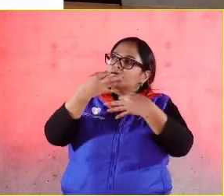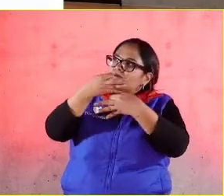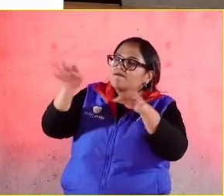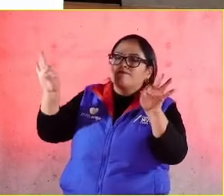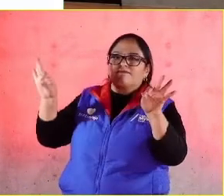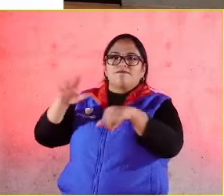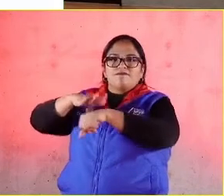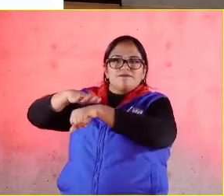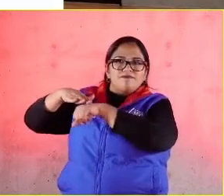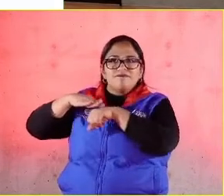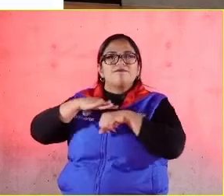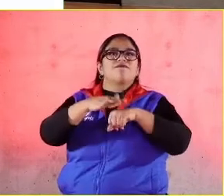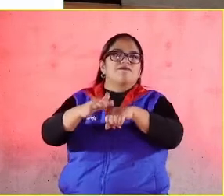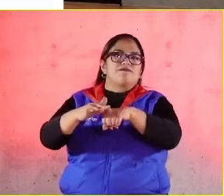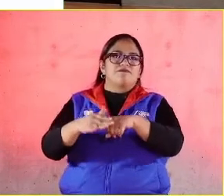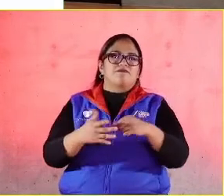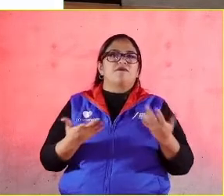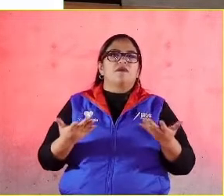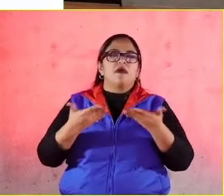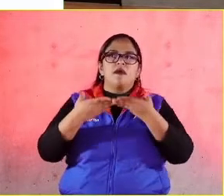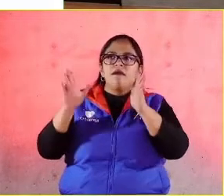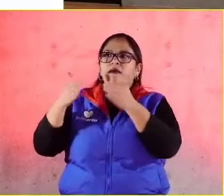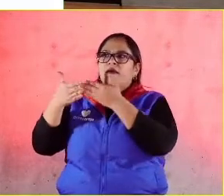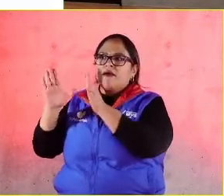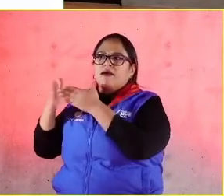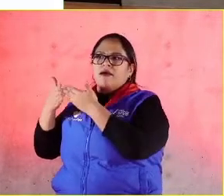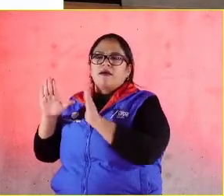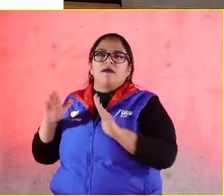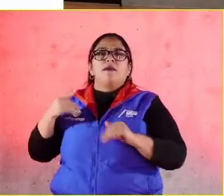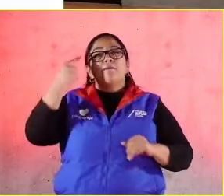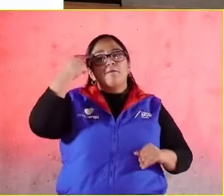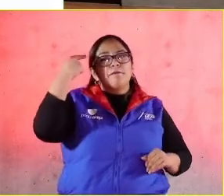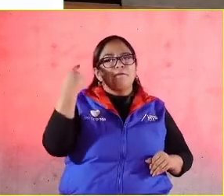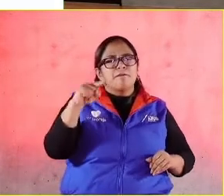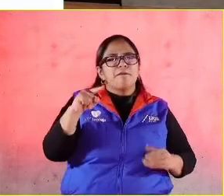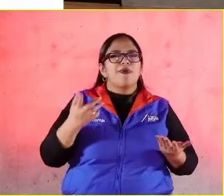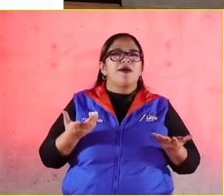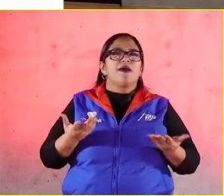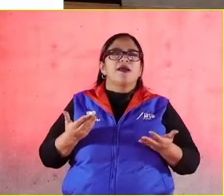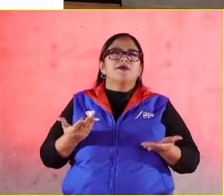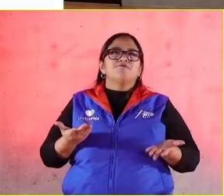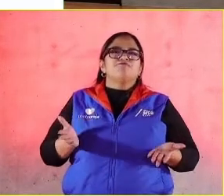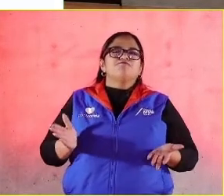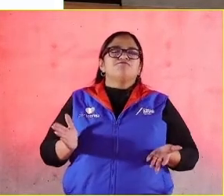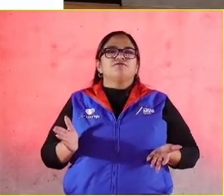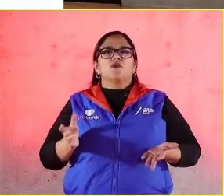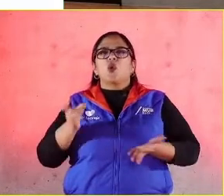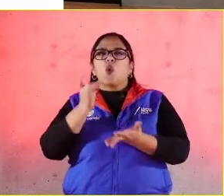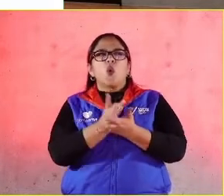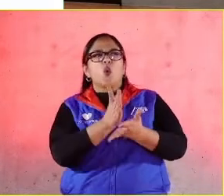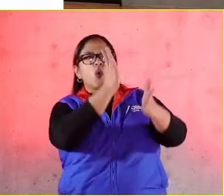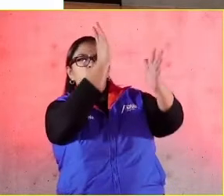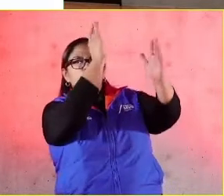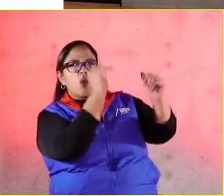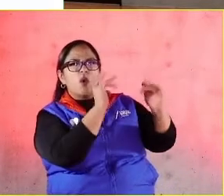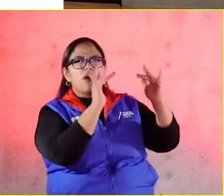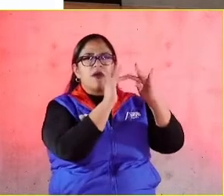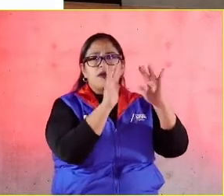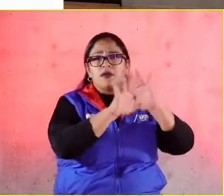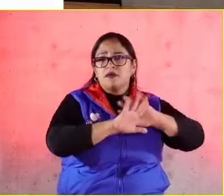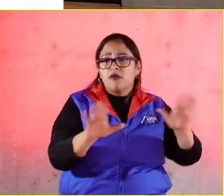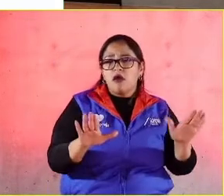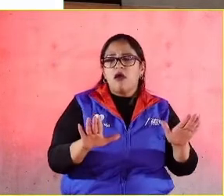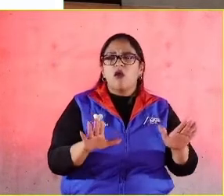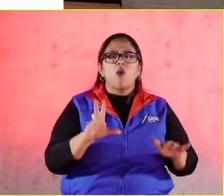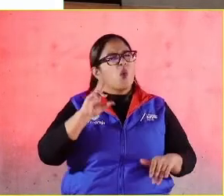llevar, abrir espacios a una visión que mucho más allá que un convenio interinstitucional